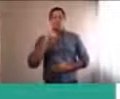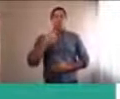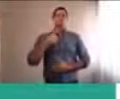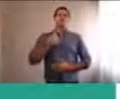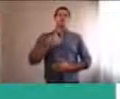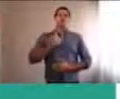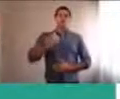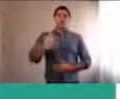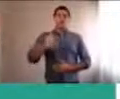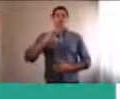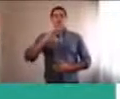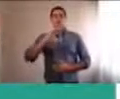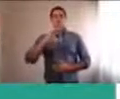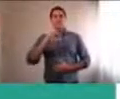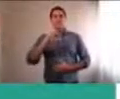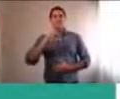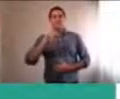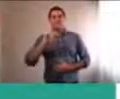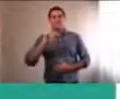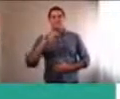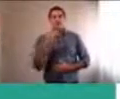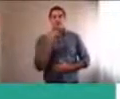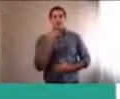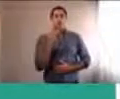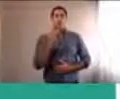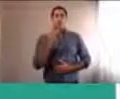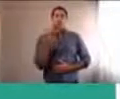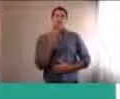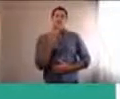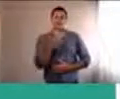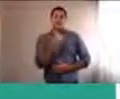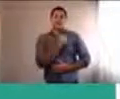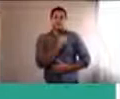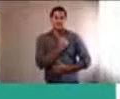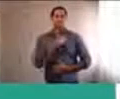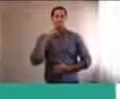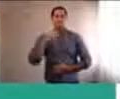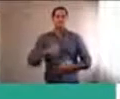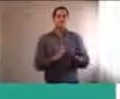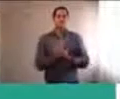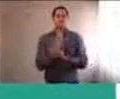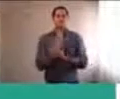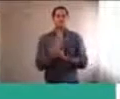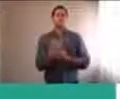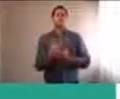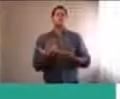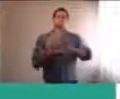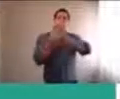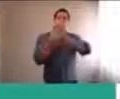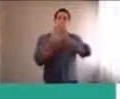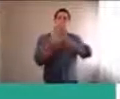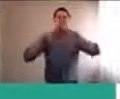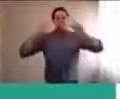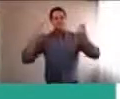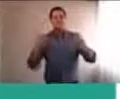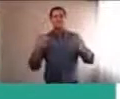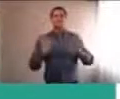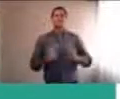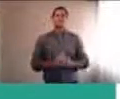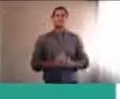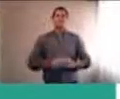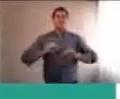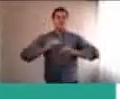en este nuevo webinar acerca de la educación de las emociones, un tema